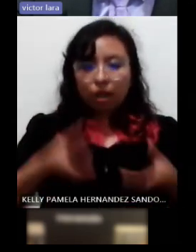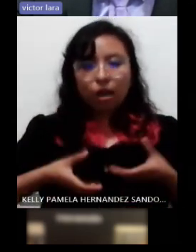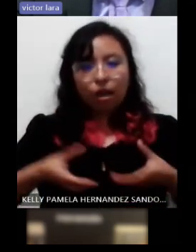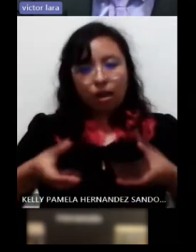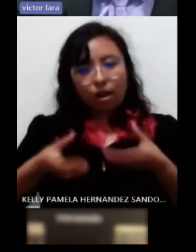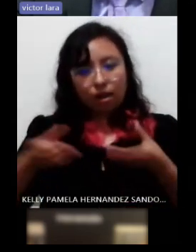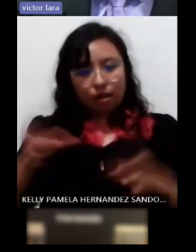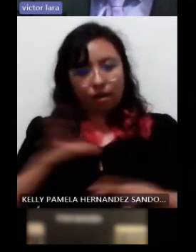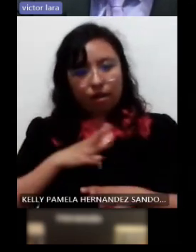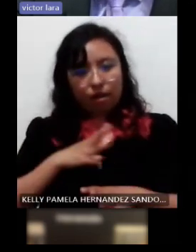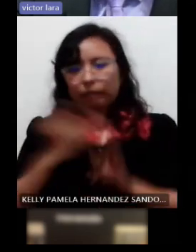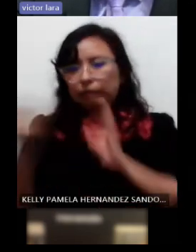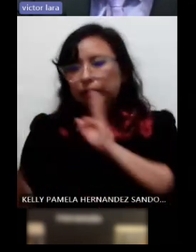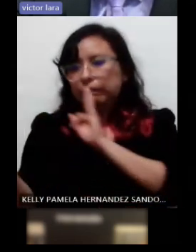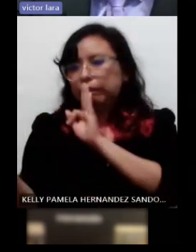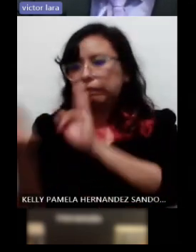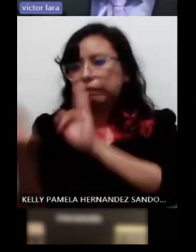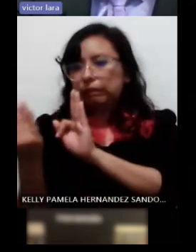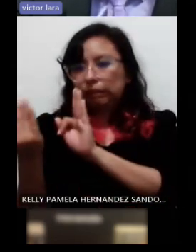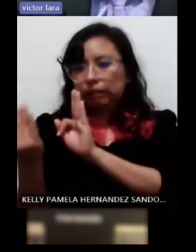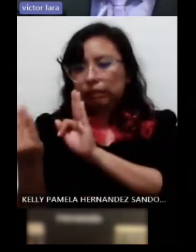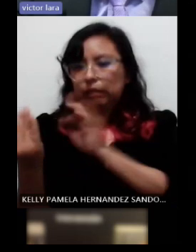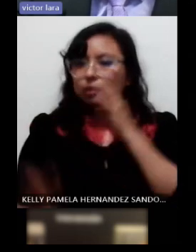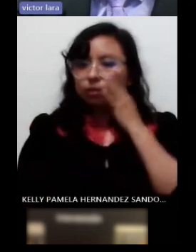muy cerca o que está muy